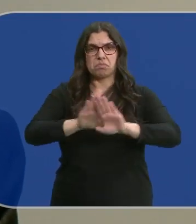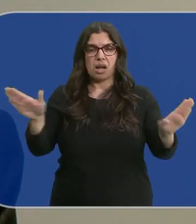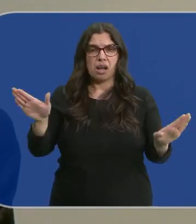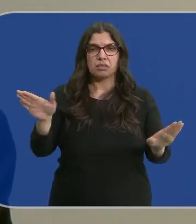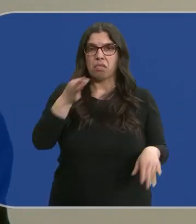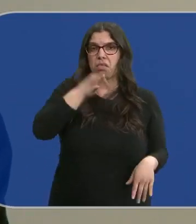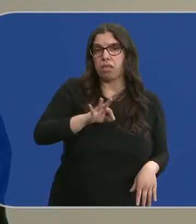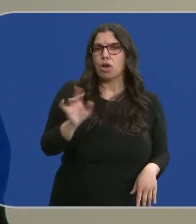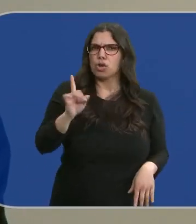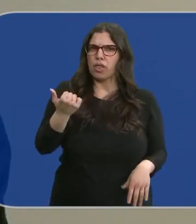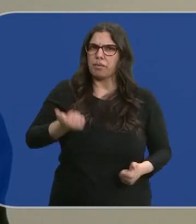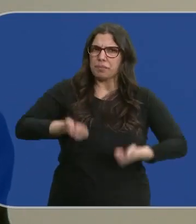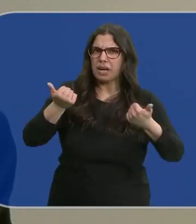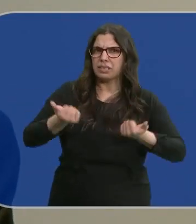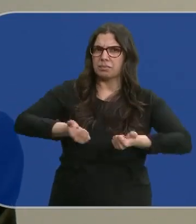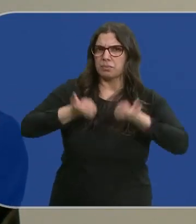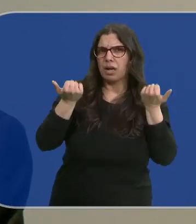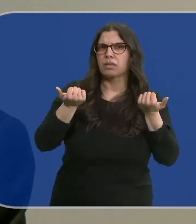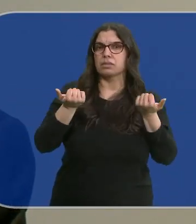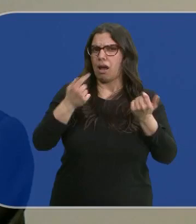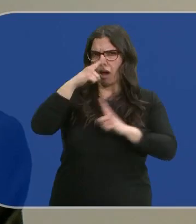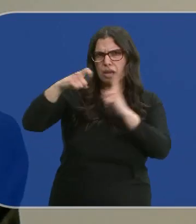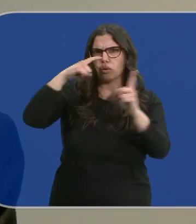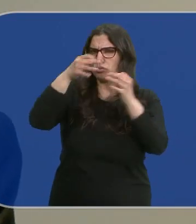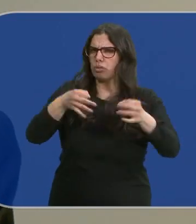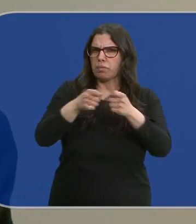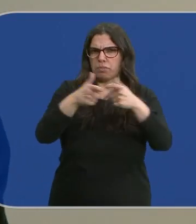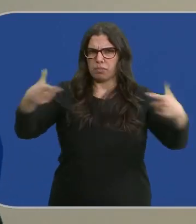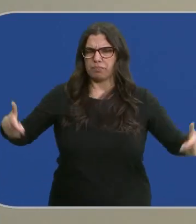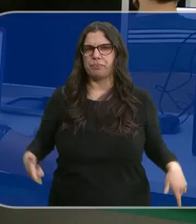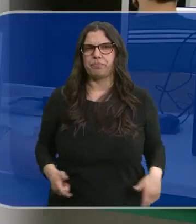o brazos caídos, sino que hay que ir a más y a más hemos ido todos los años.